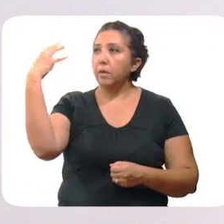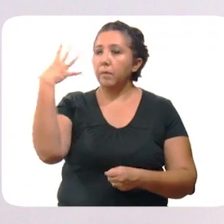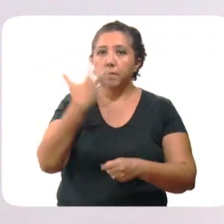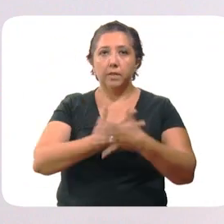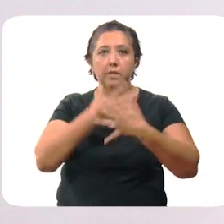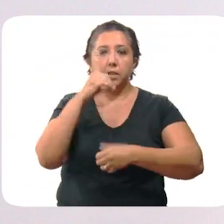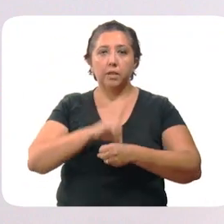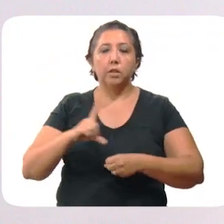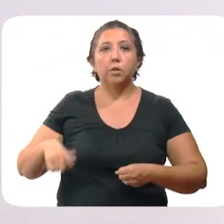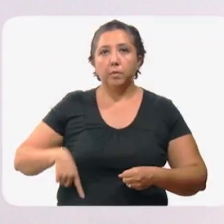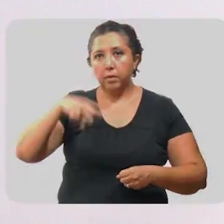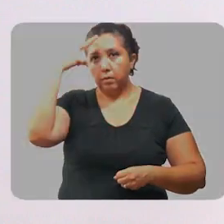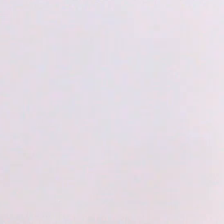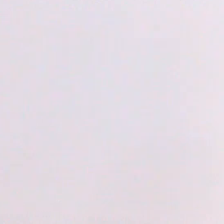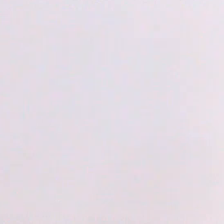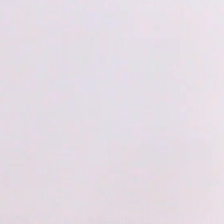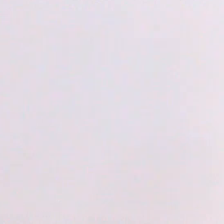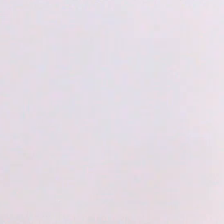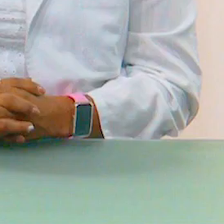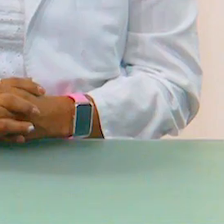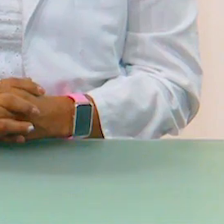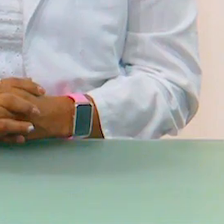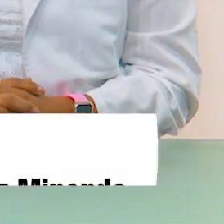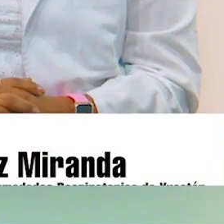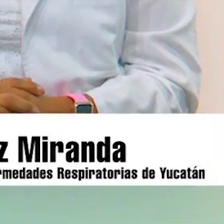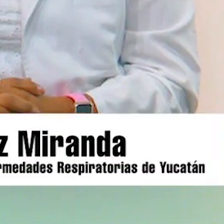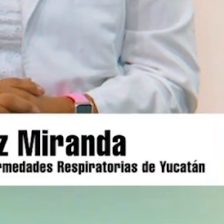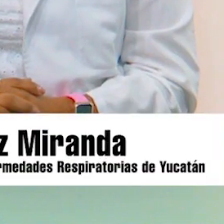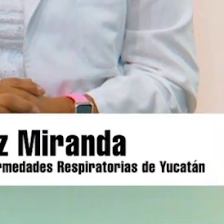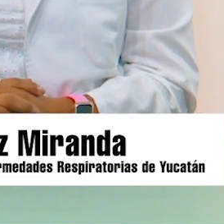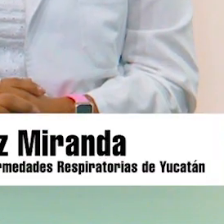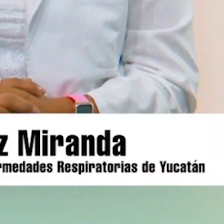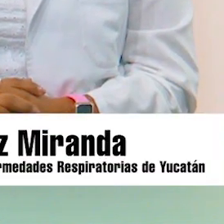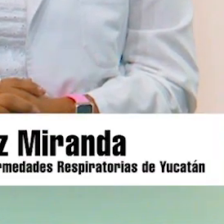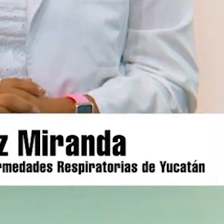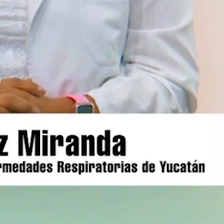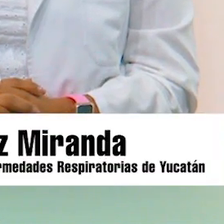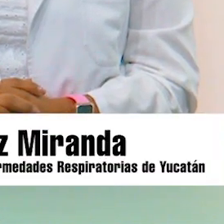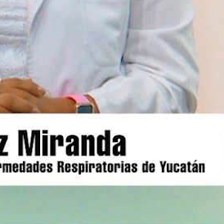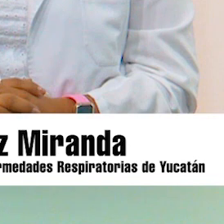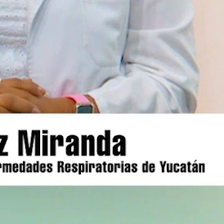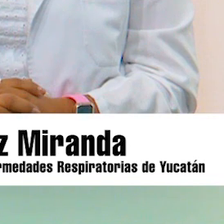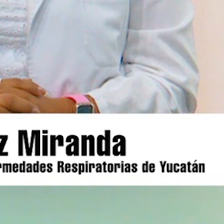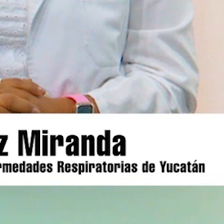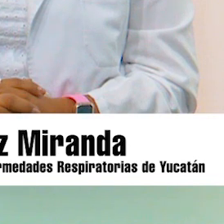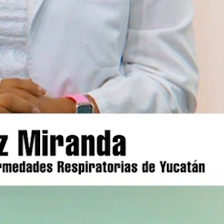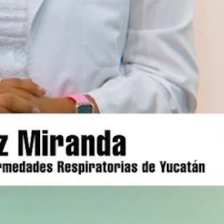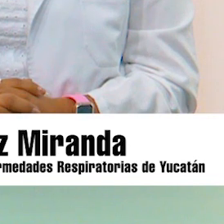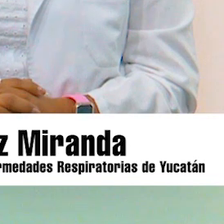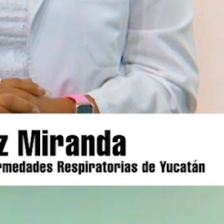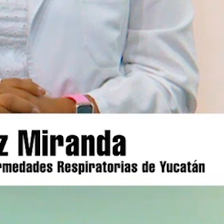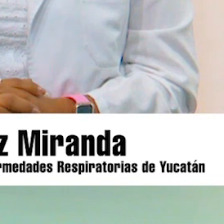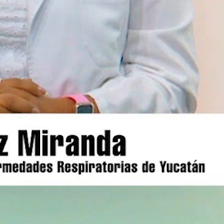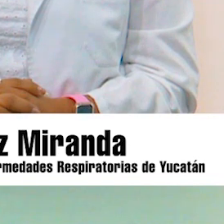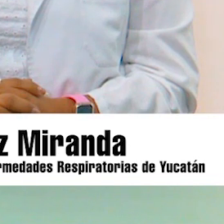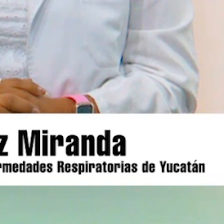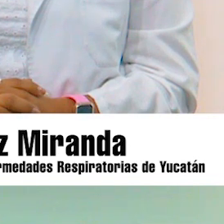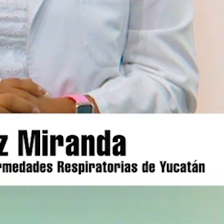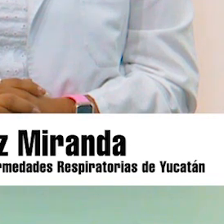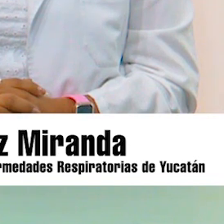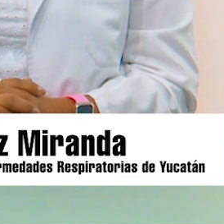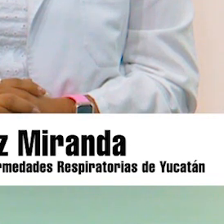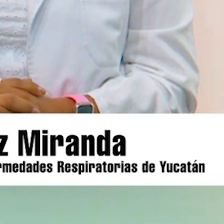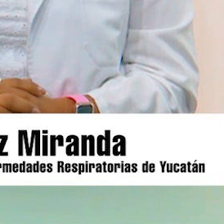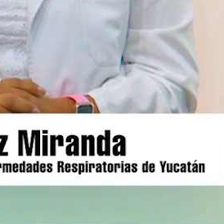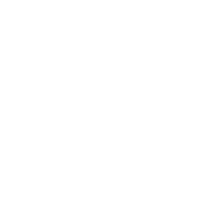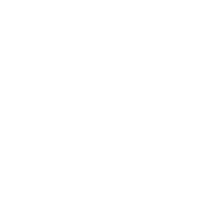semáforo quincenal del gobierno federal. Ese es el informe del día de hoy, doctora. Gracias, doctora. Estaremos informando todos los días por este mismo medio. Muchas